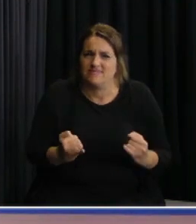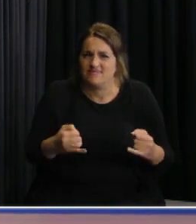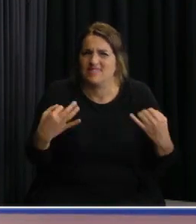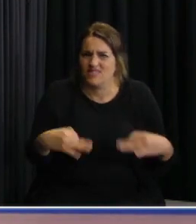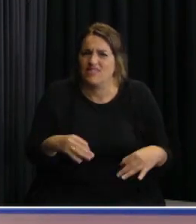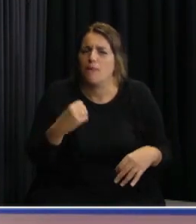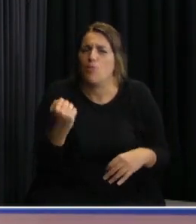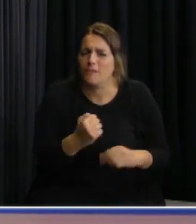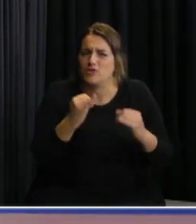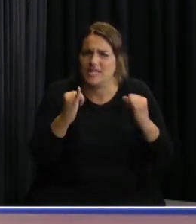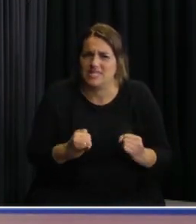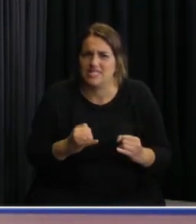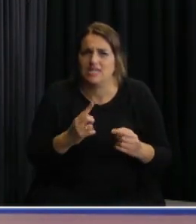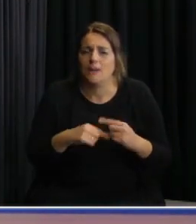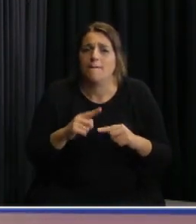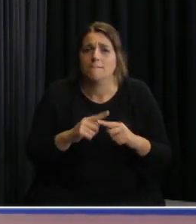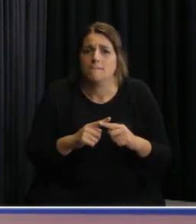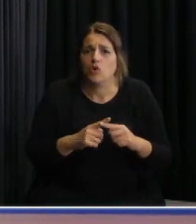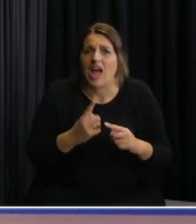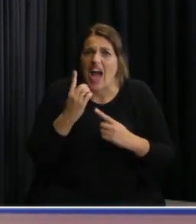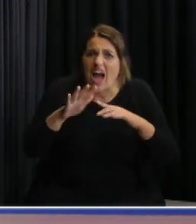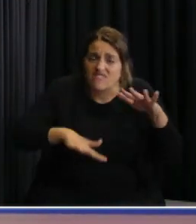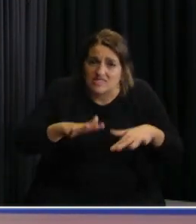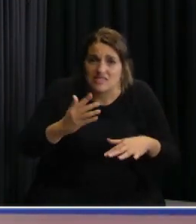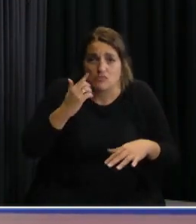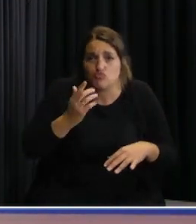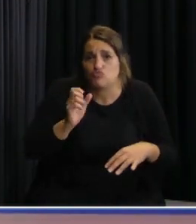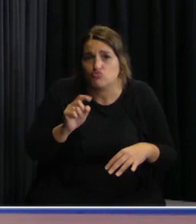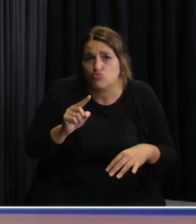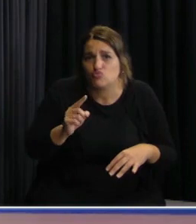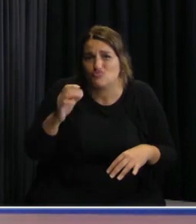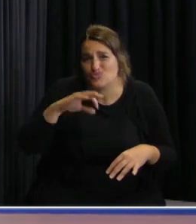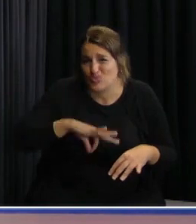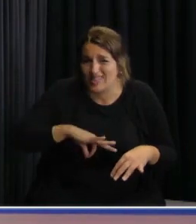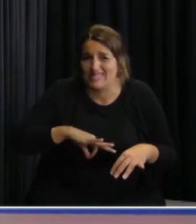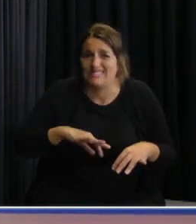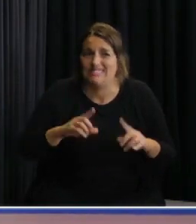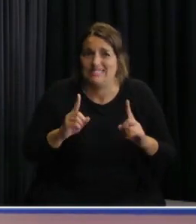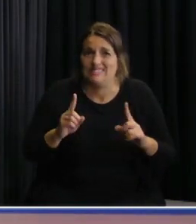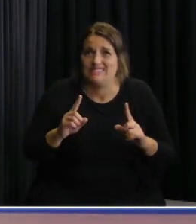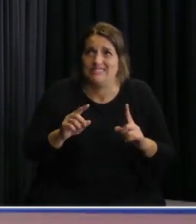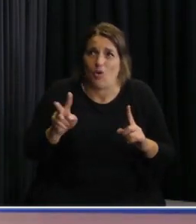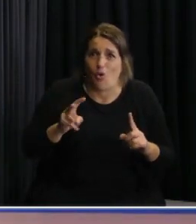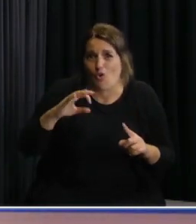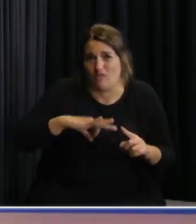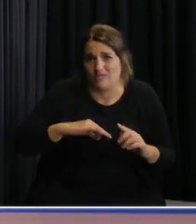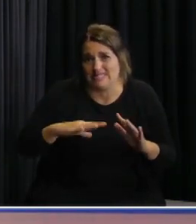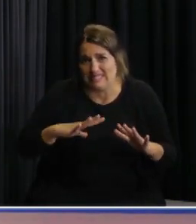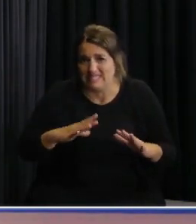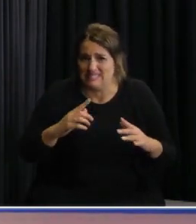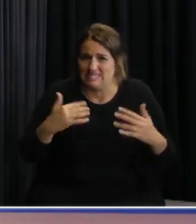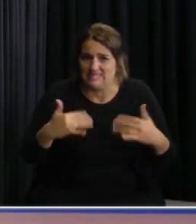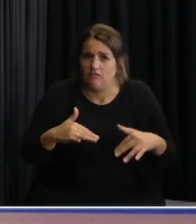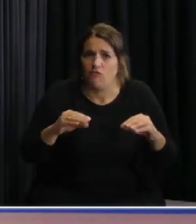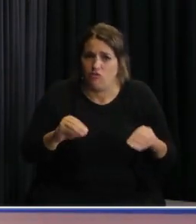importante con ingresos muchas veces muy condicionados entonces condiciona mucho más la